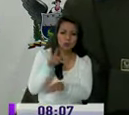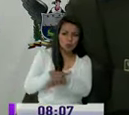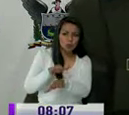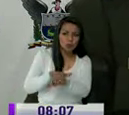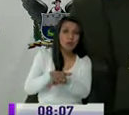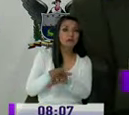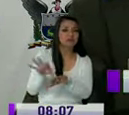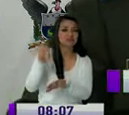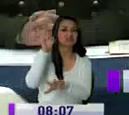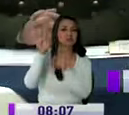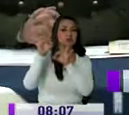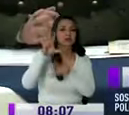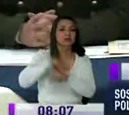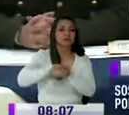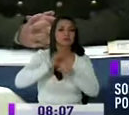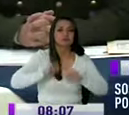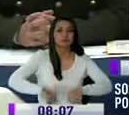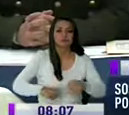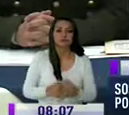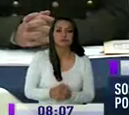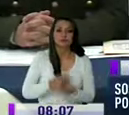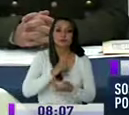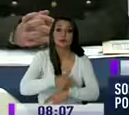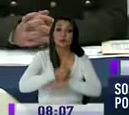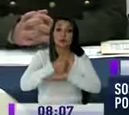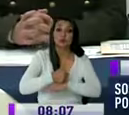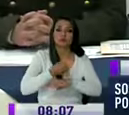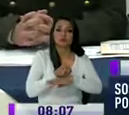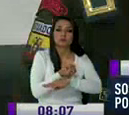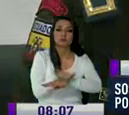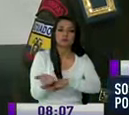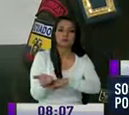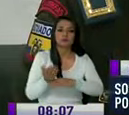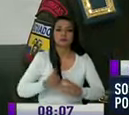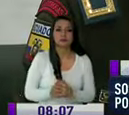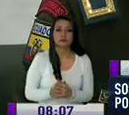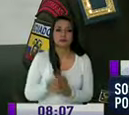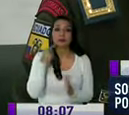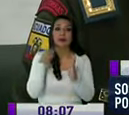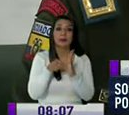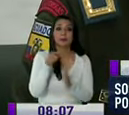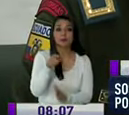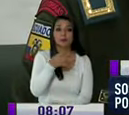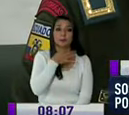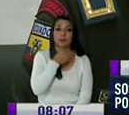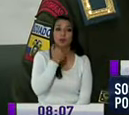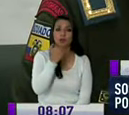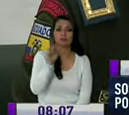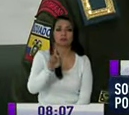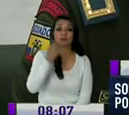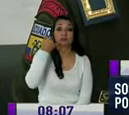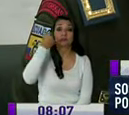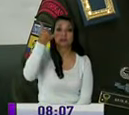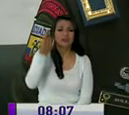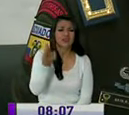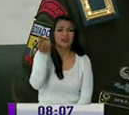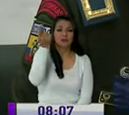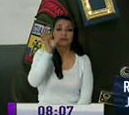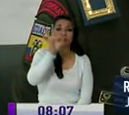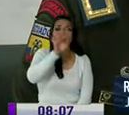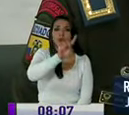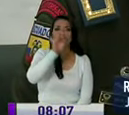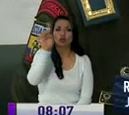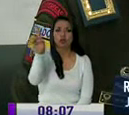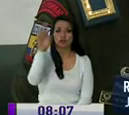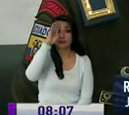dedicado a este ilícito. Las autoridades dan recomendaciones. No dejarse intimidar, llamar al EQ911 inmediatamente para